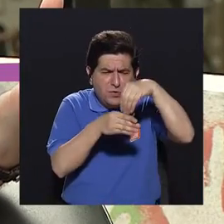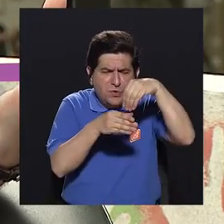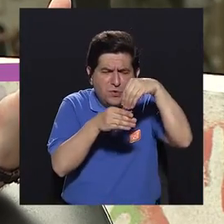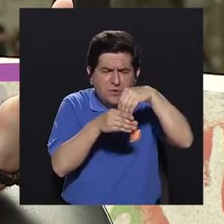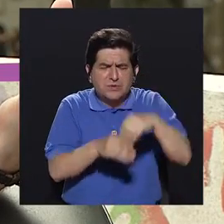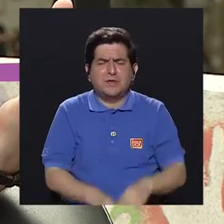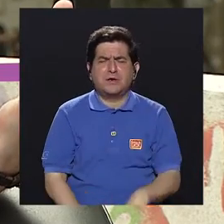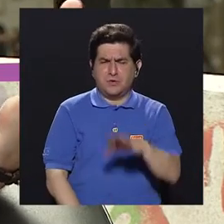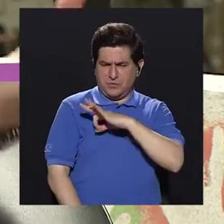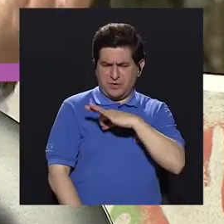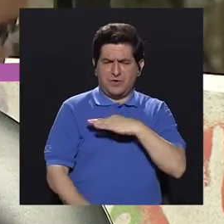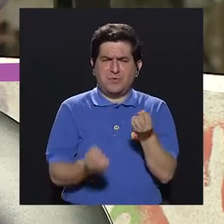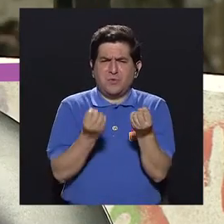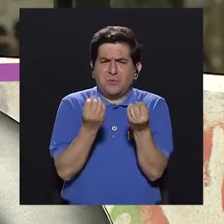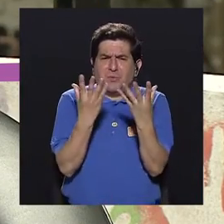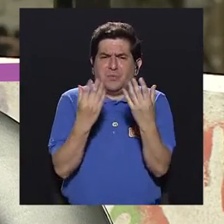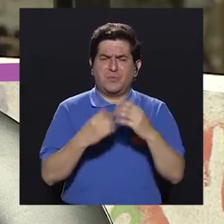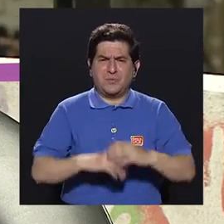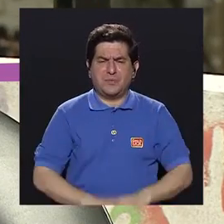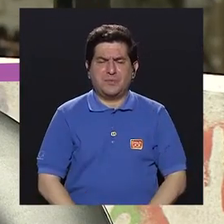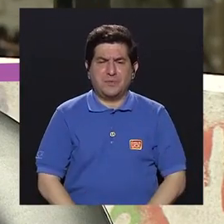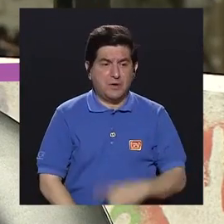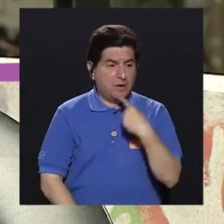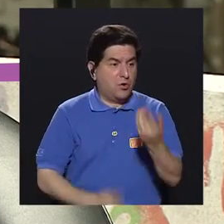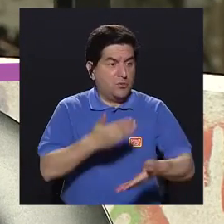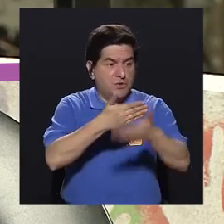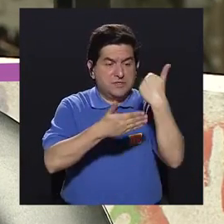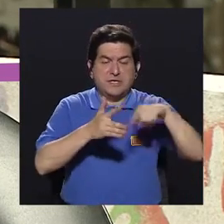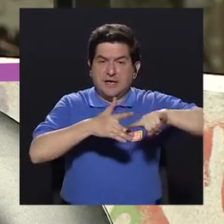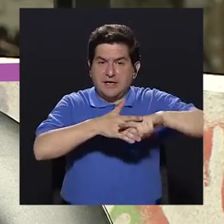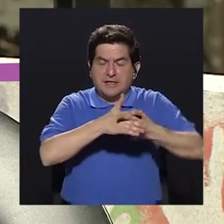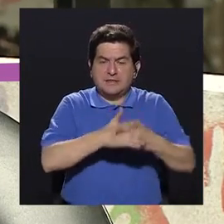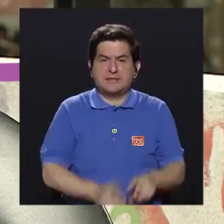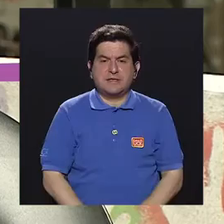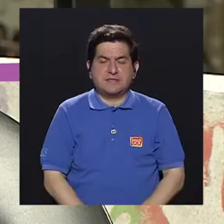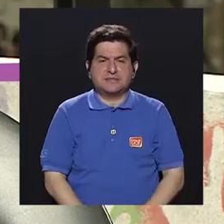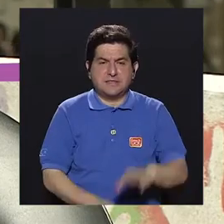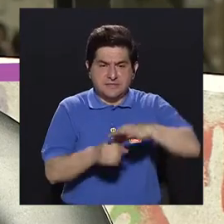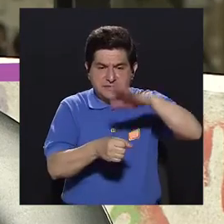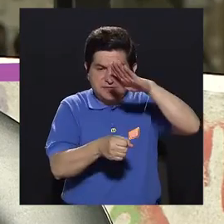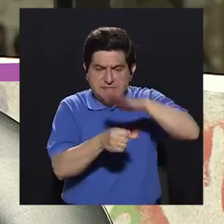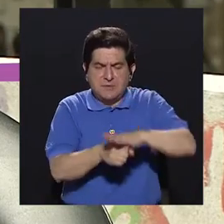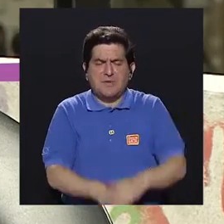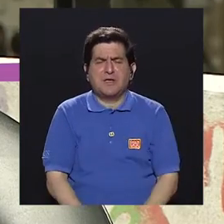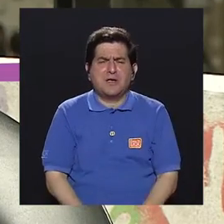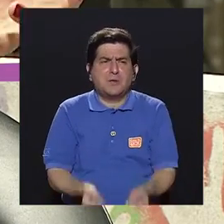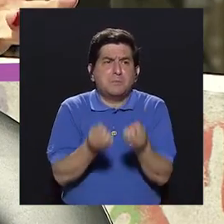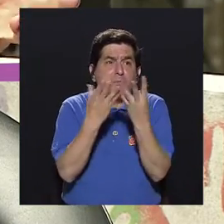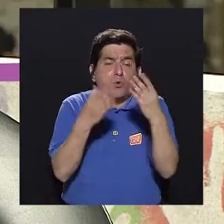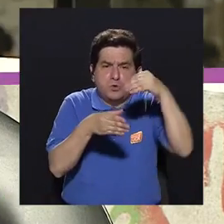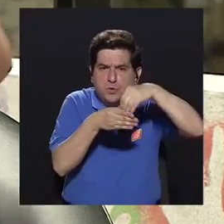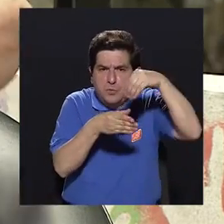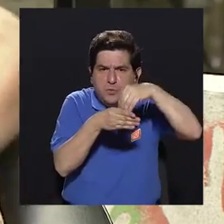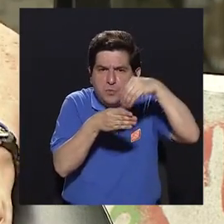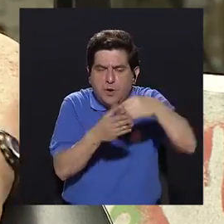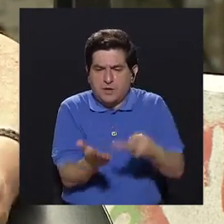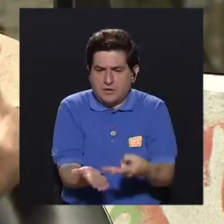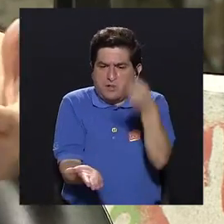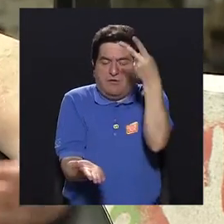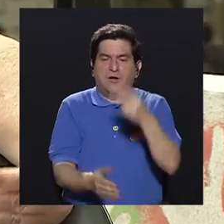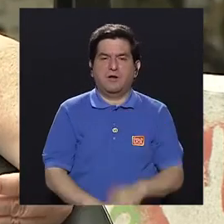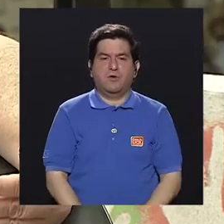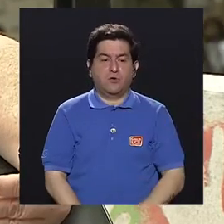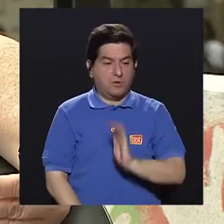nutrientes, ¿verdad? Las semillas, como hablábamos al principio, son tesoros de nutrientes, ¿verdad? Y entonces,